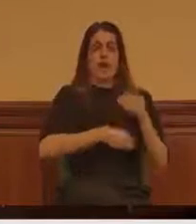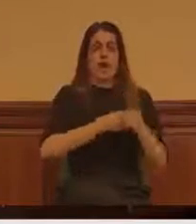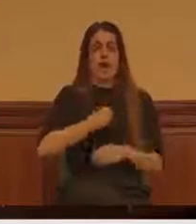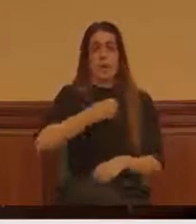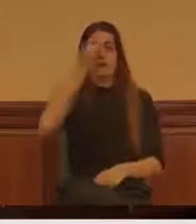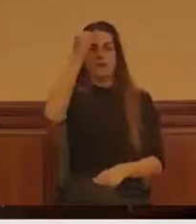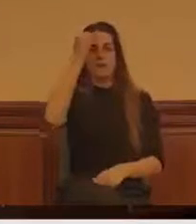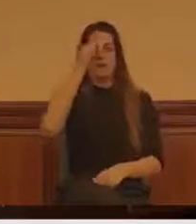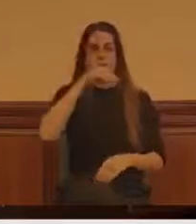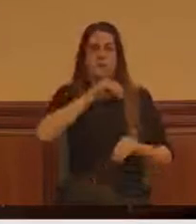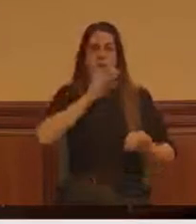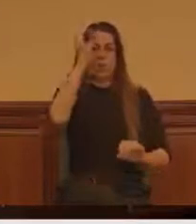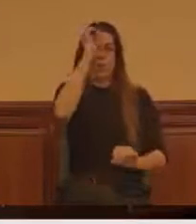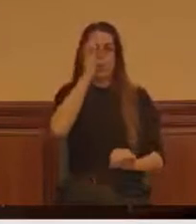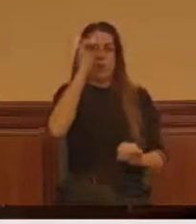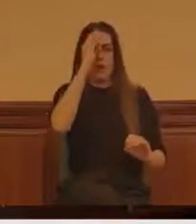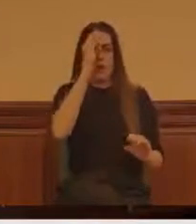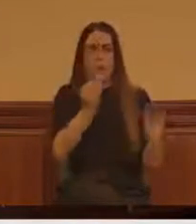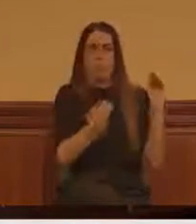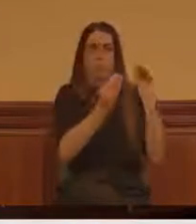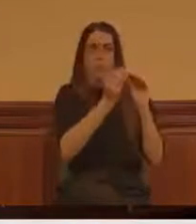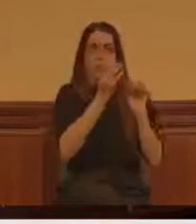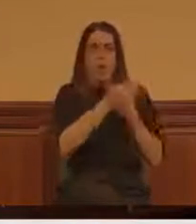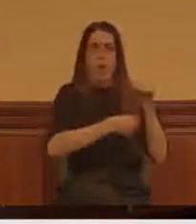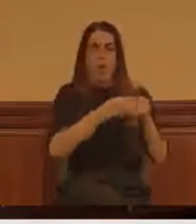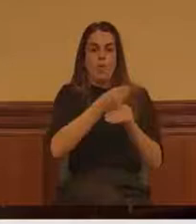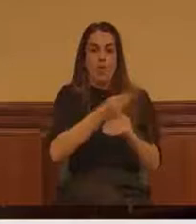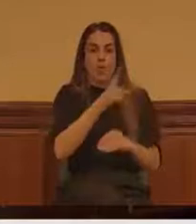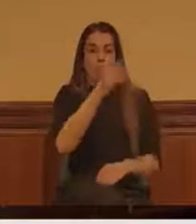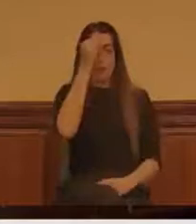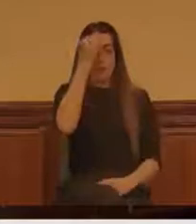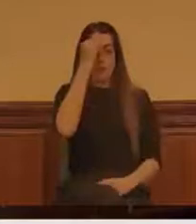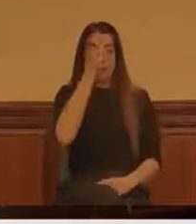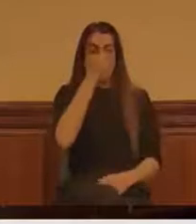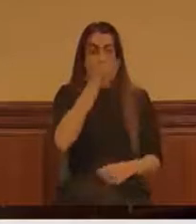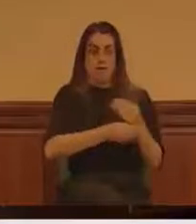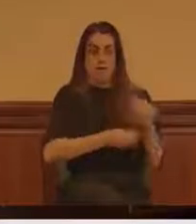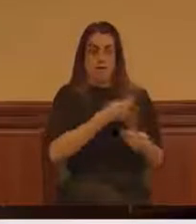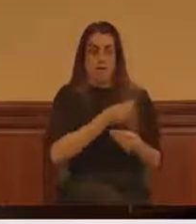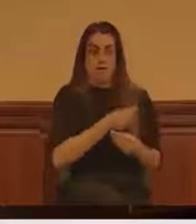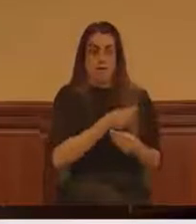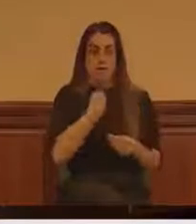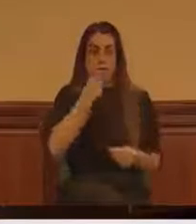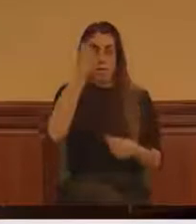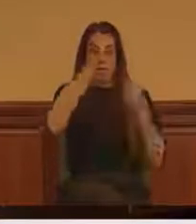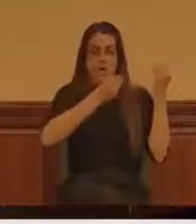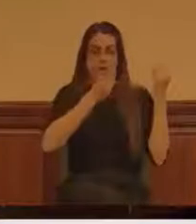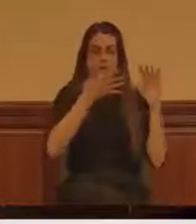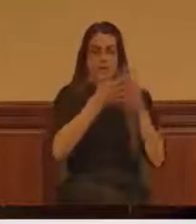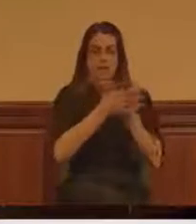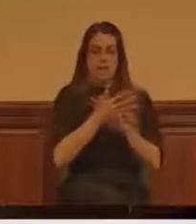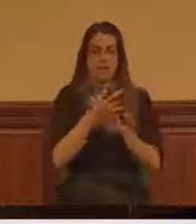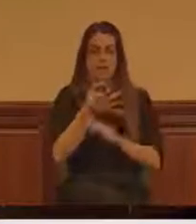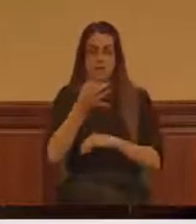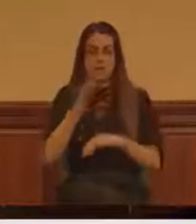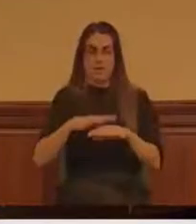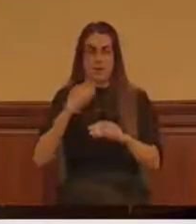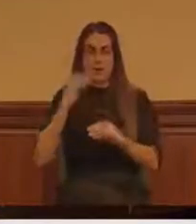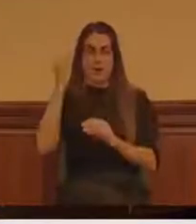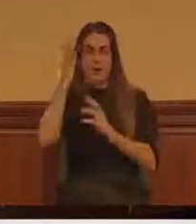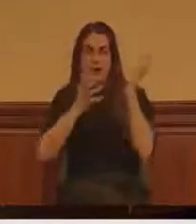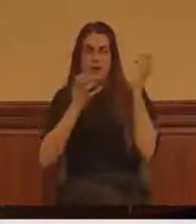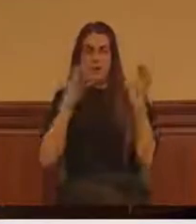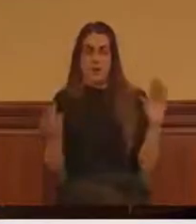que lo que ella creía conveniente no era lo más conveniente para los animales abandonados.